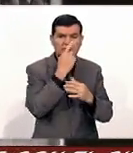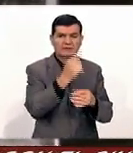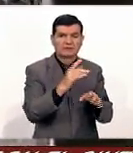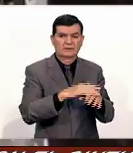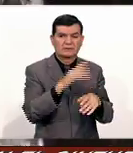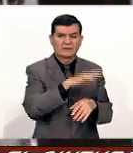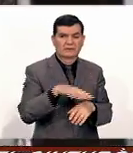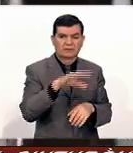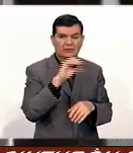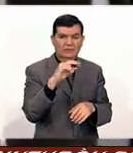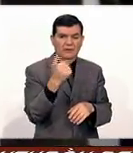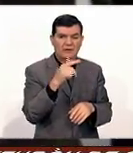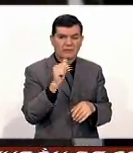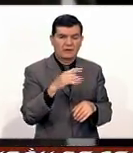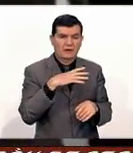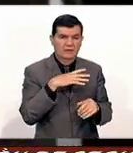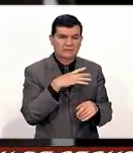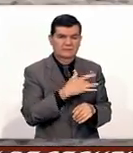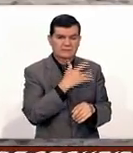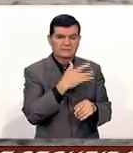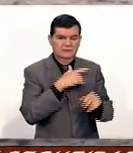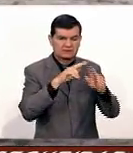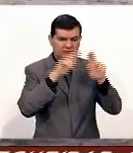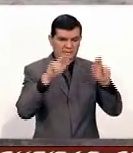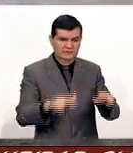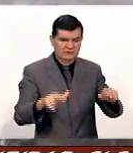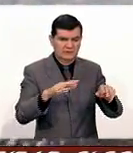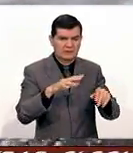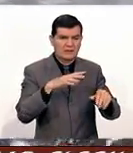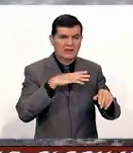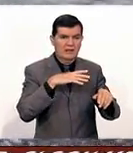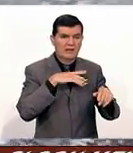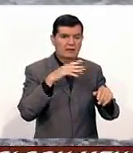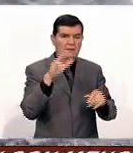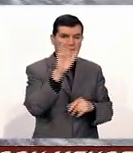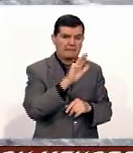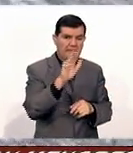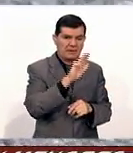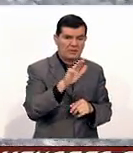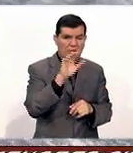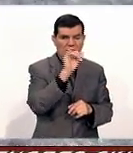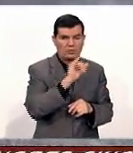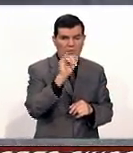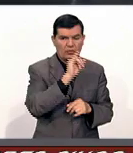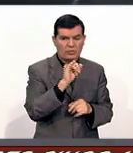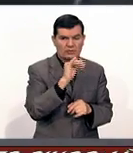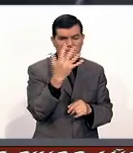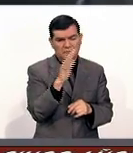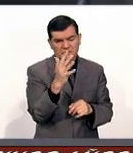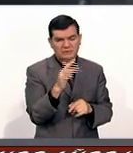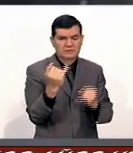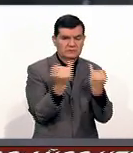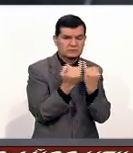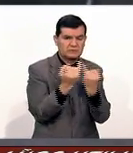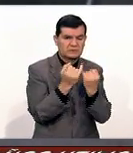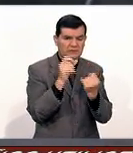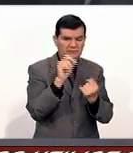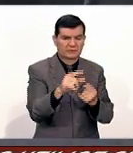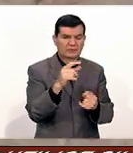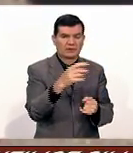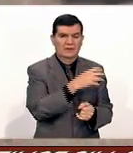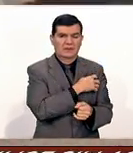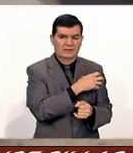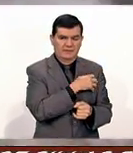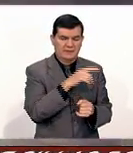de la Conagua, pronostica nevadas durante el miércoles y jueves, cercanos también a la capital del estado.